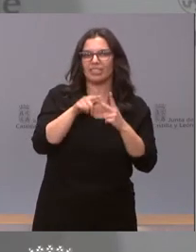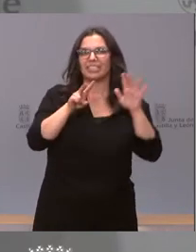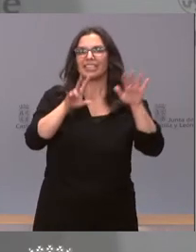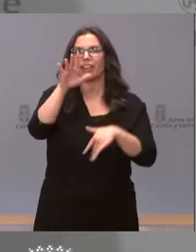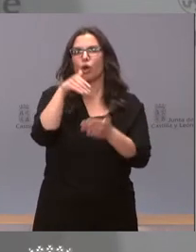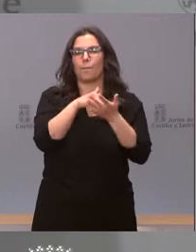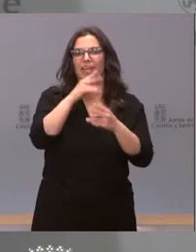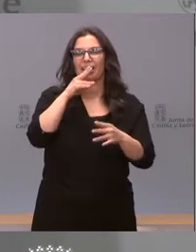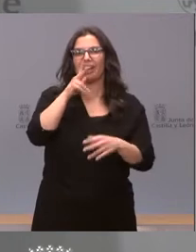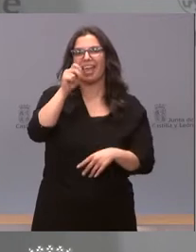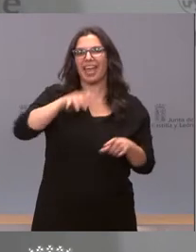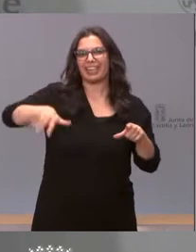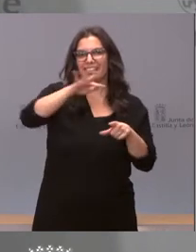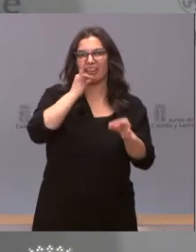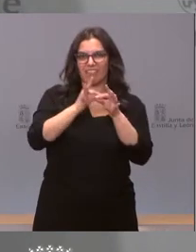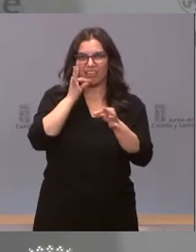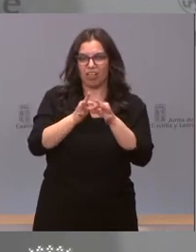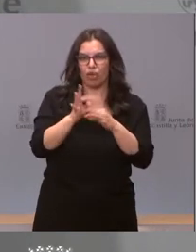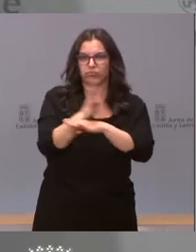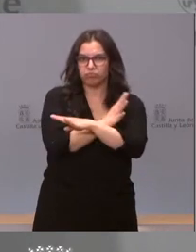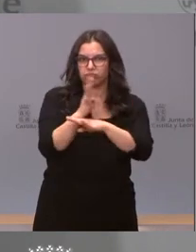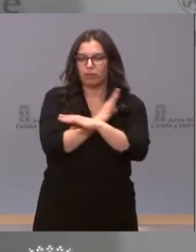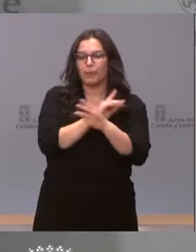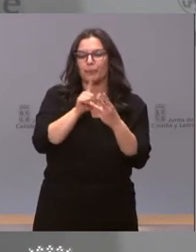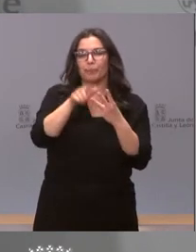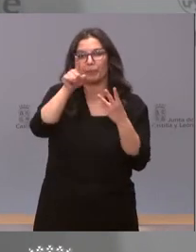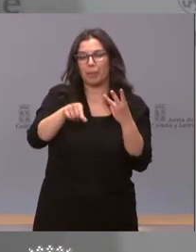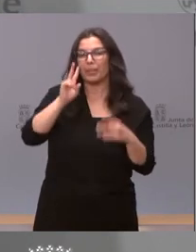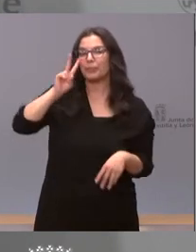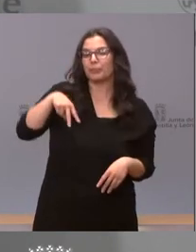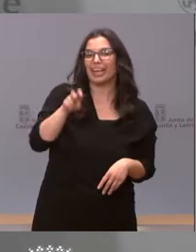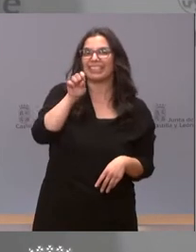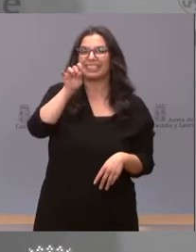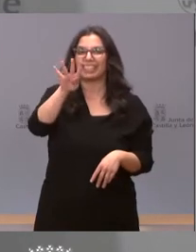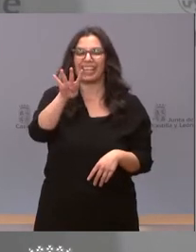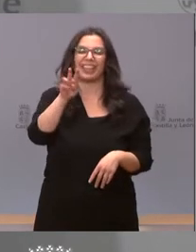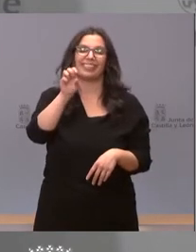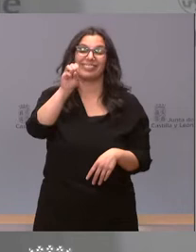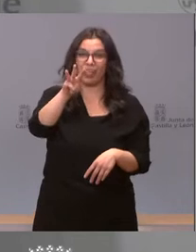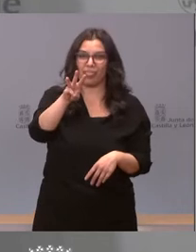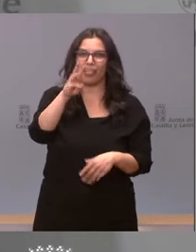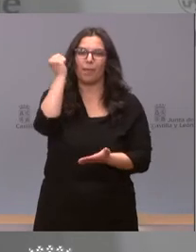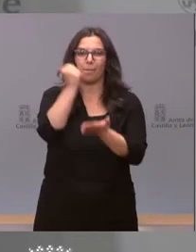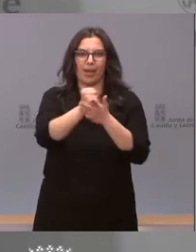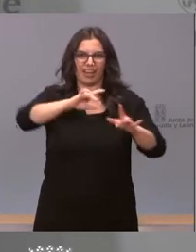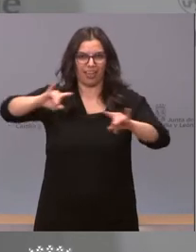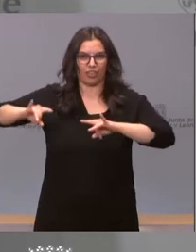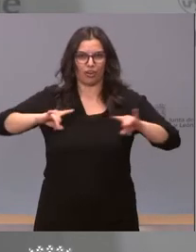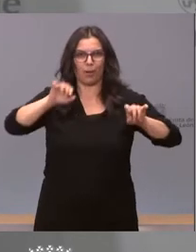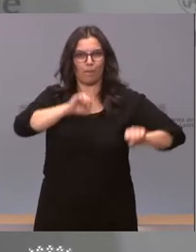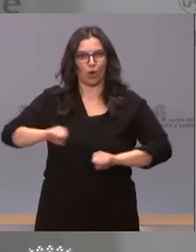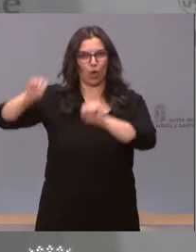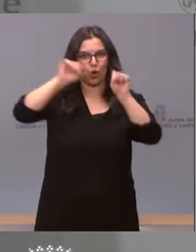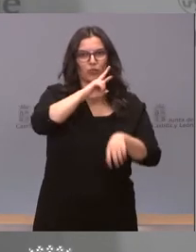de viñedo y que tiene reconocidas 13 denominaciones de origen protegidas en esta comunidad,